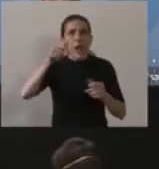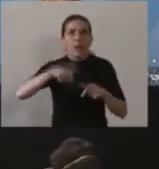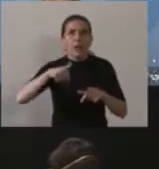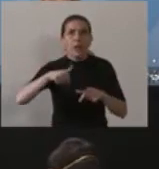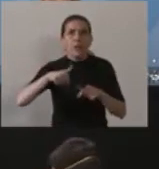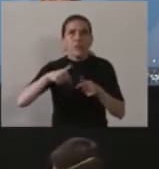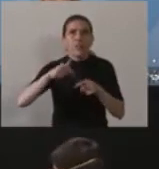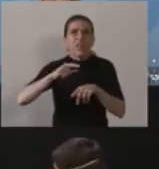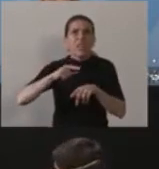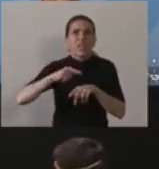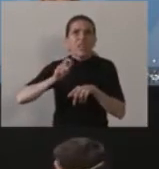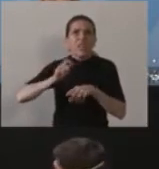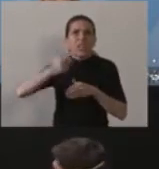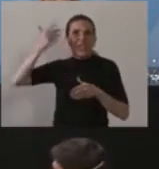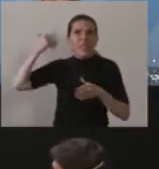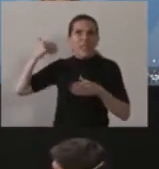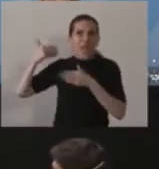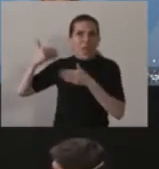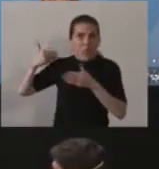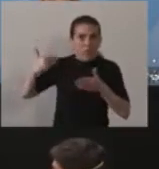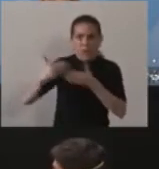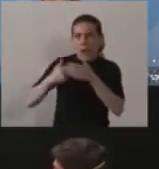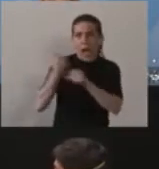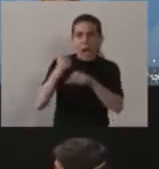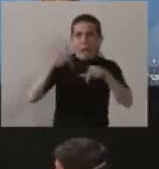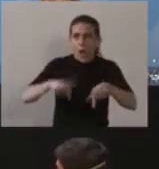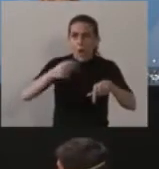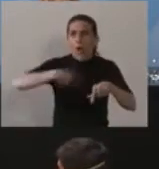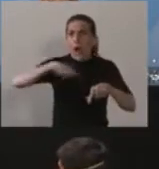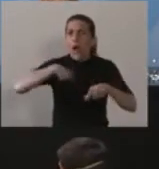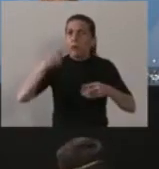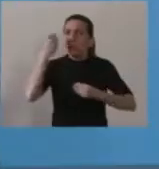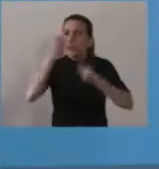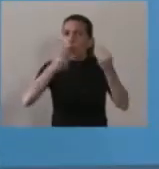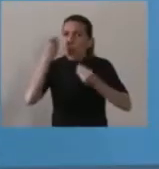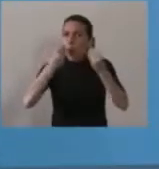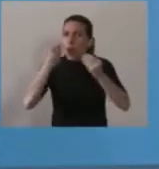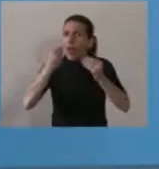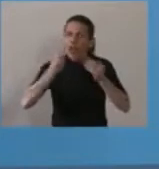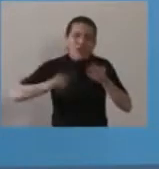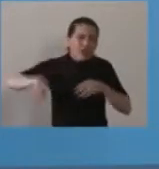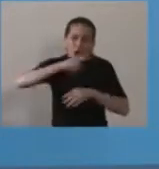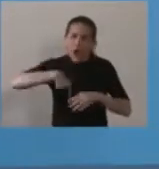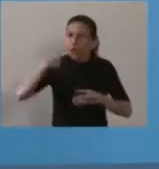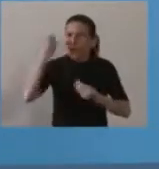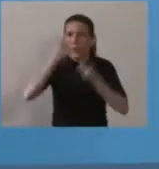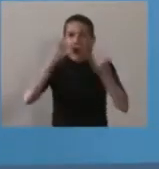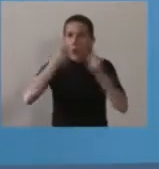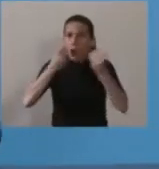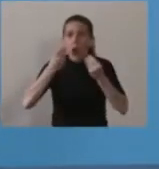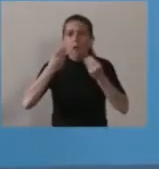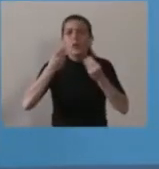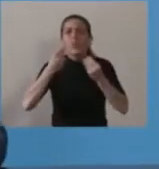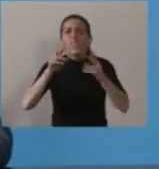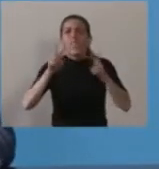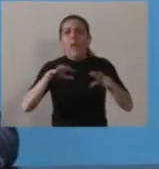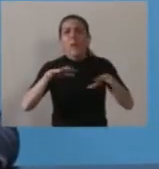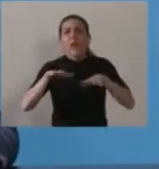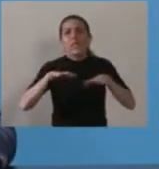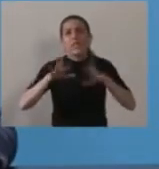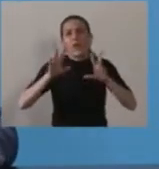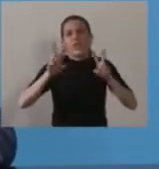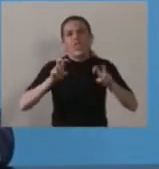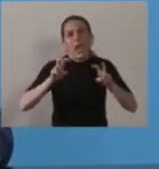parte la preocupación que hemos tenido todos por la situación del Grupo